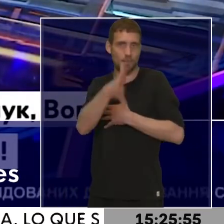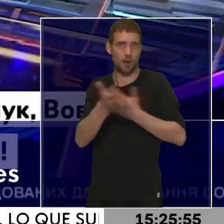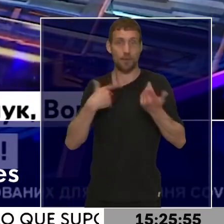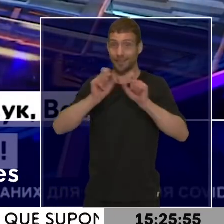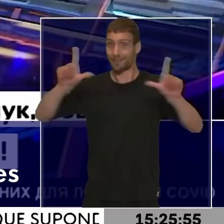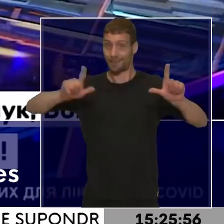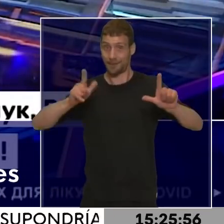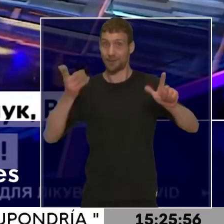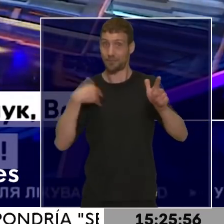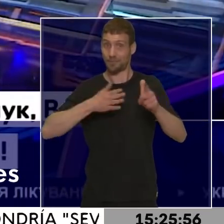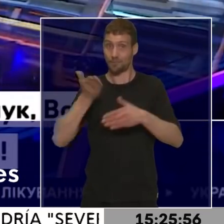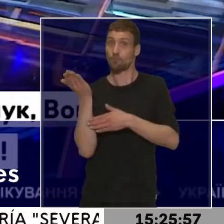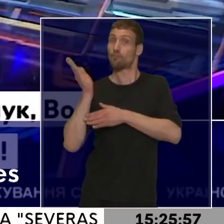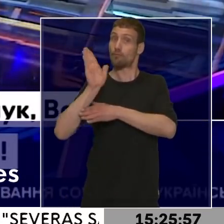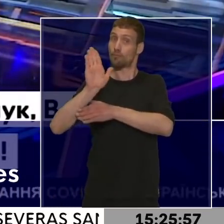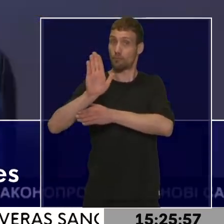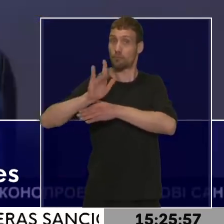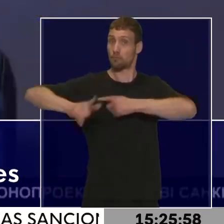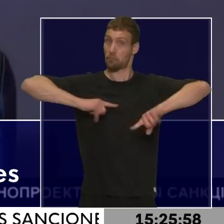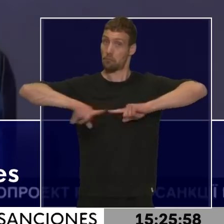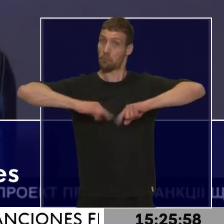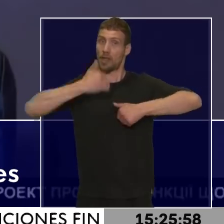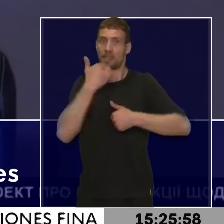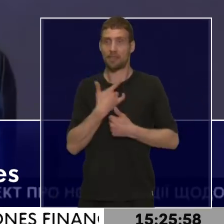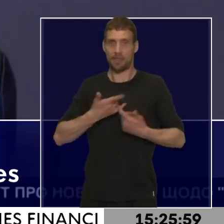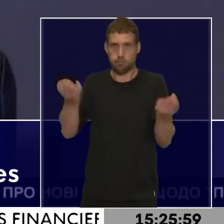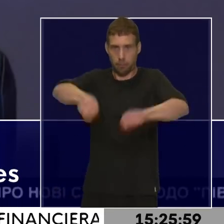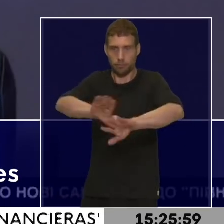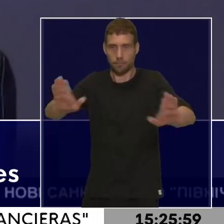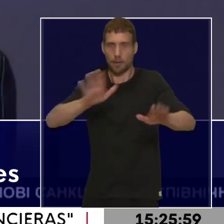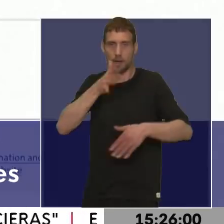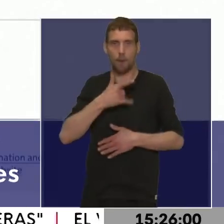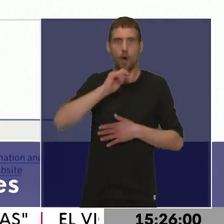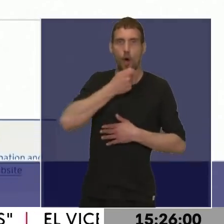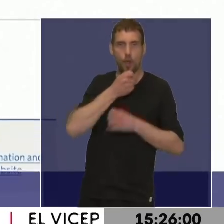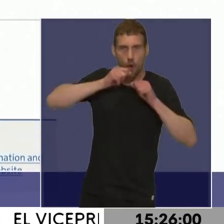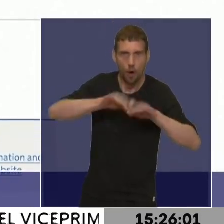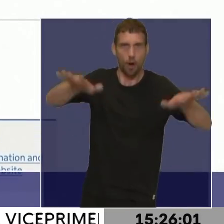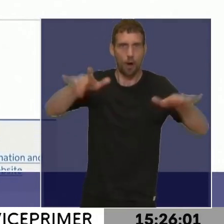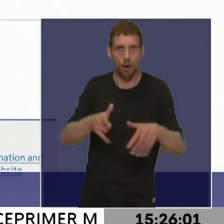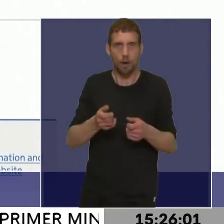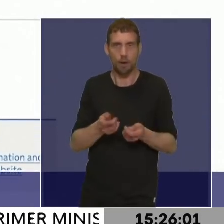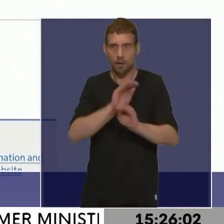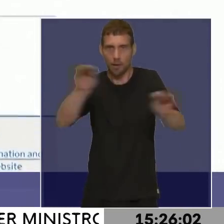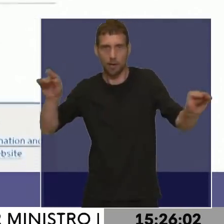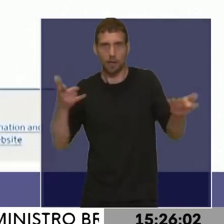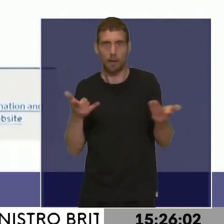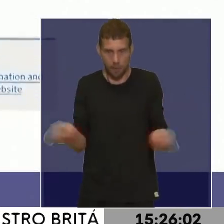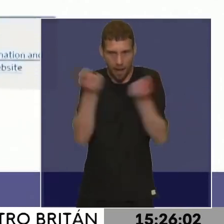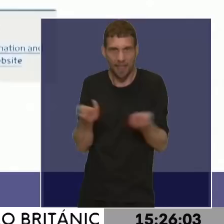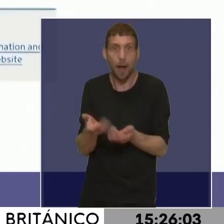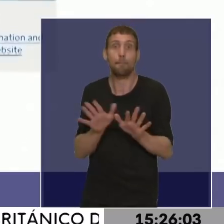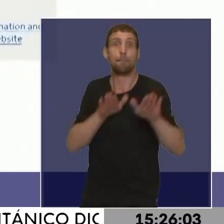ha intentado cerrar acusándola de incitar al odio y de difundir propaganda prorrusa. El gobierno británico sostiene además